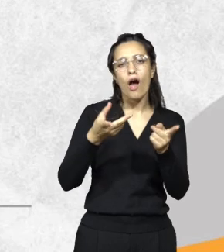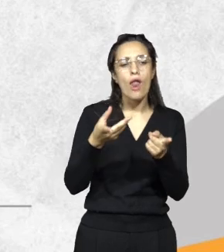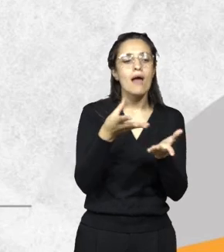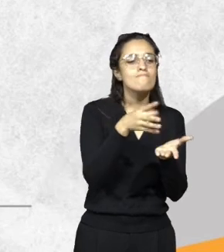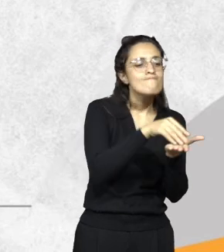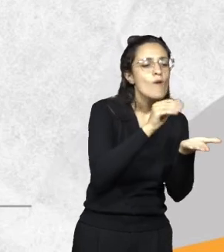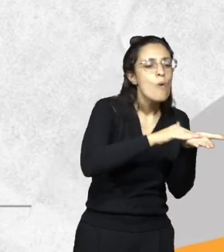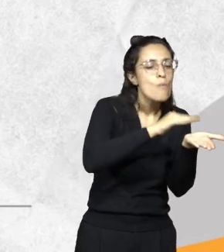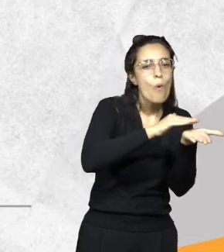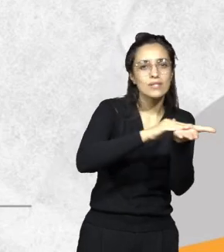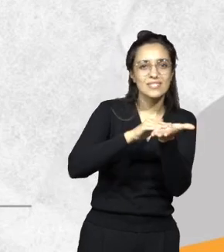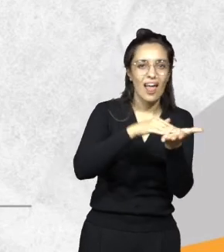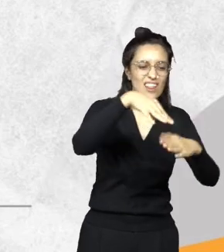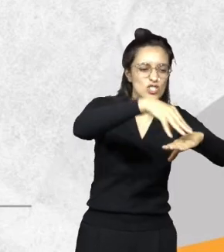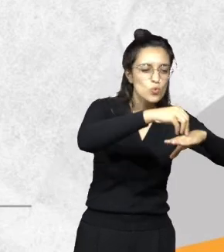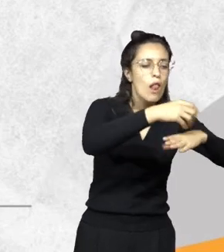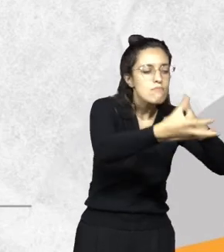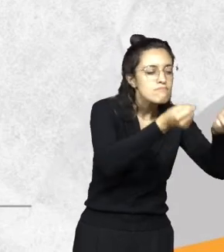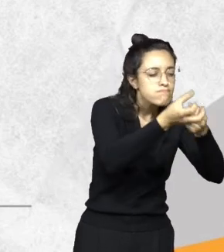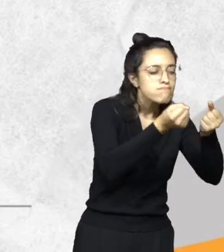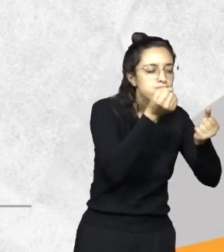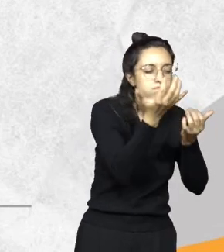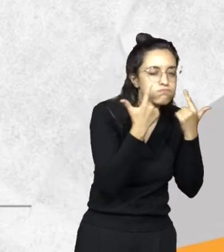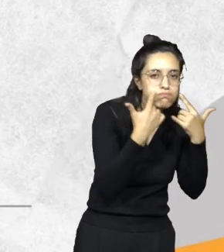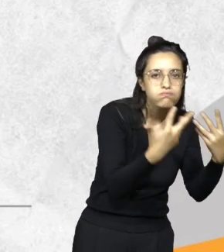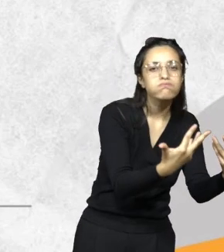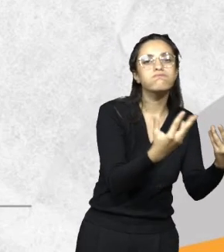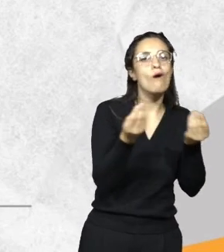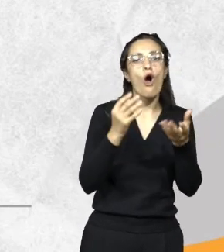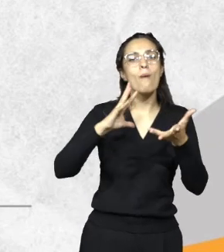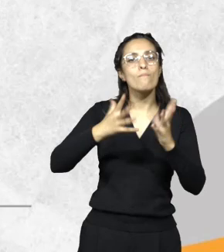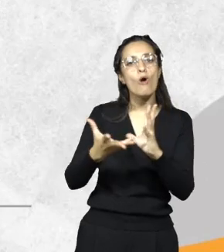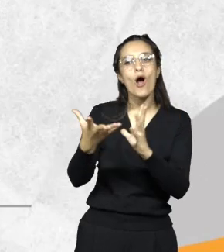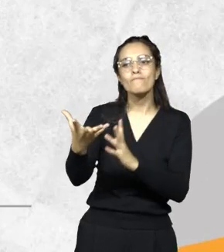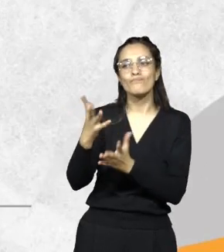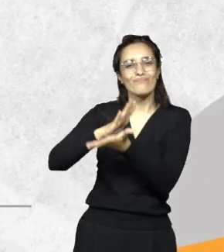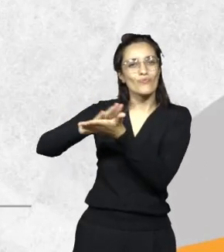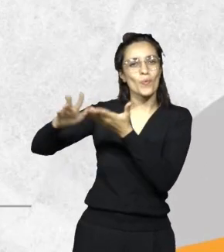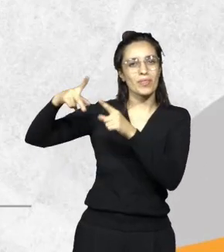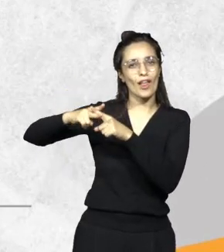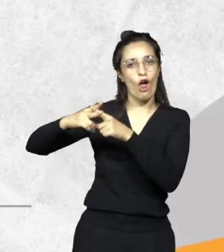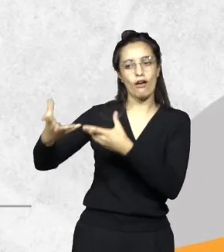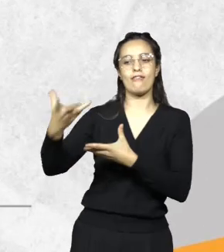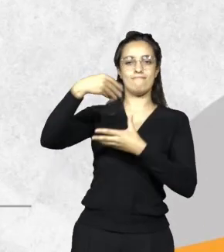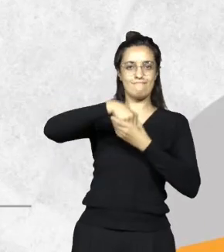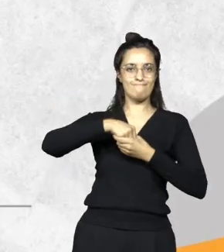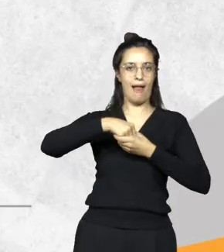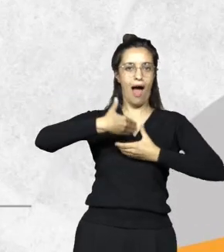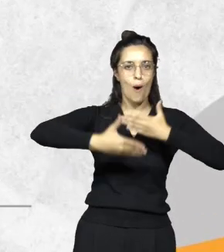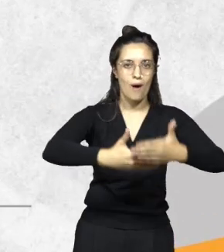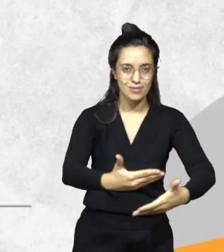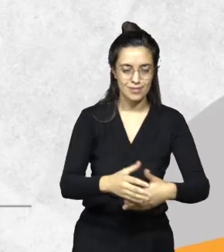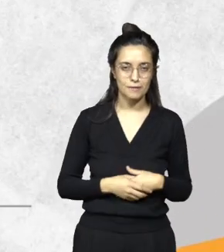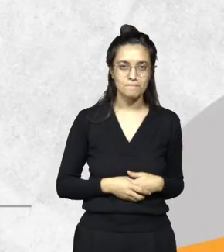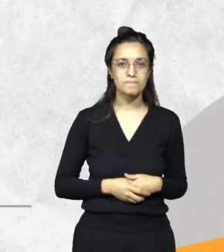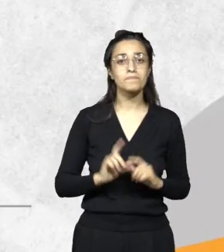ahora queremos empezar a medir aire. Bueno, implementar nuevas tecnologías y avanzar para poder trabajar mejor. También trabajamos